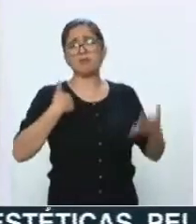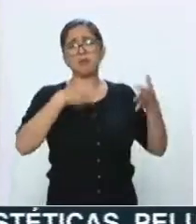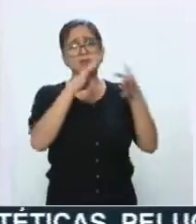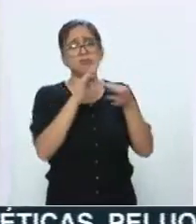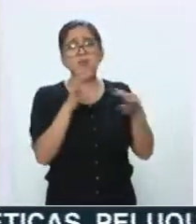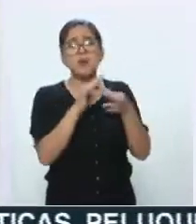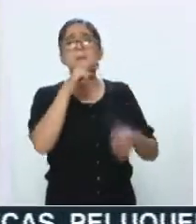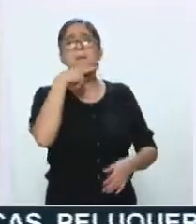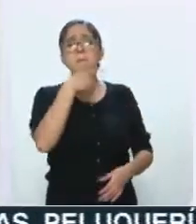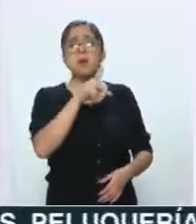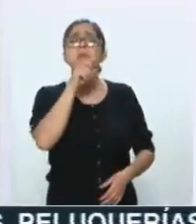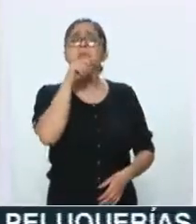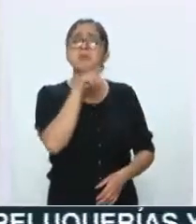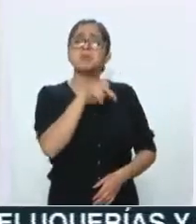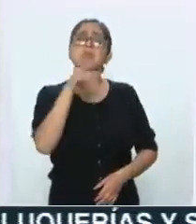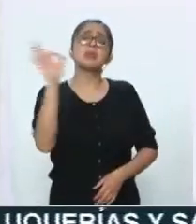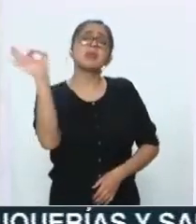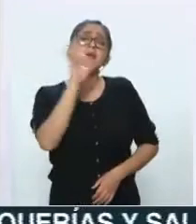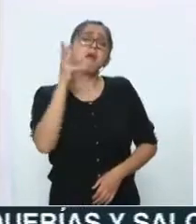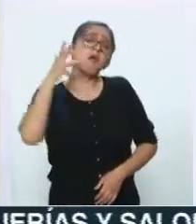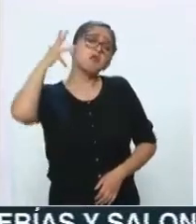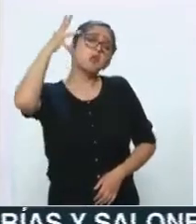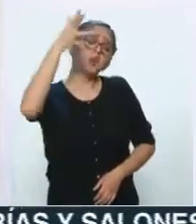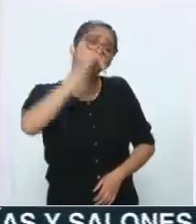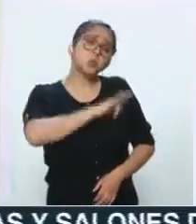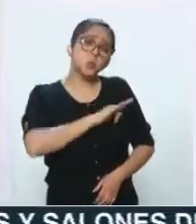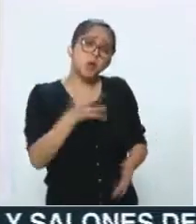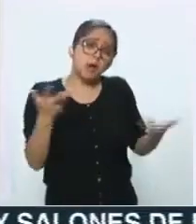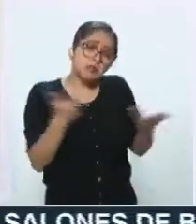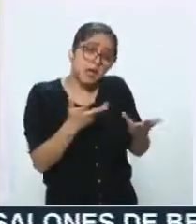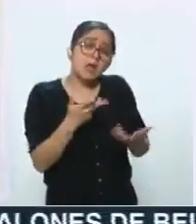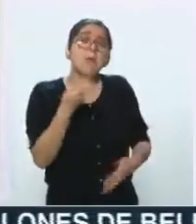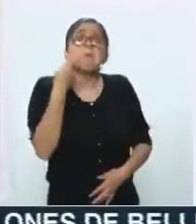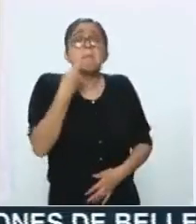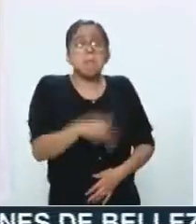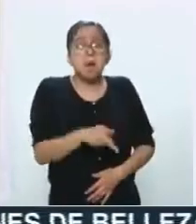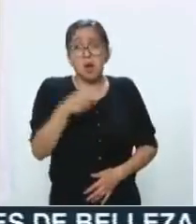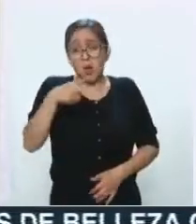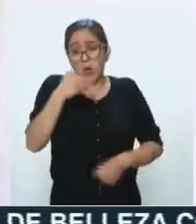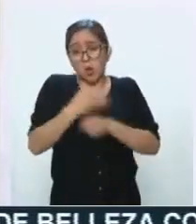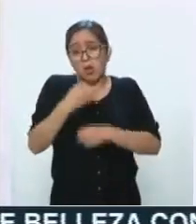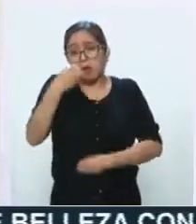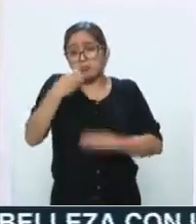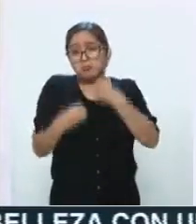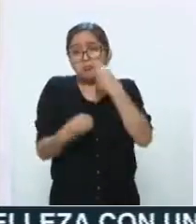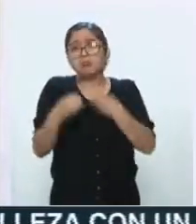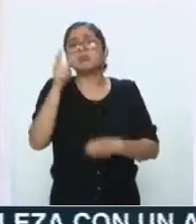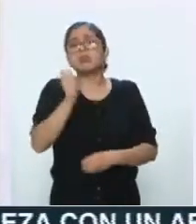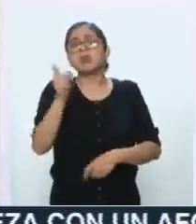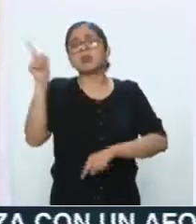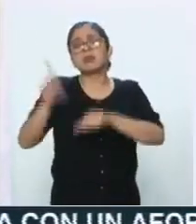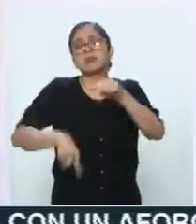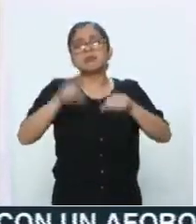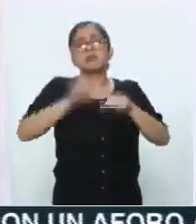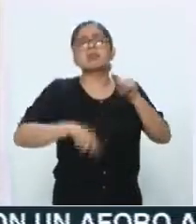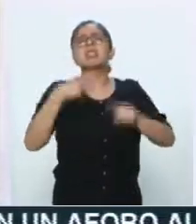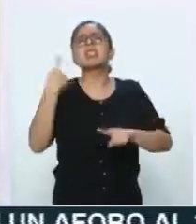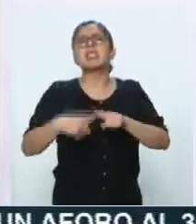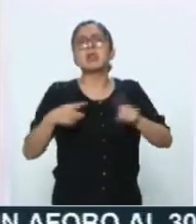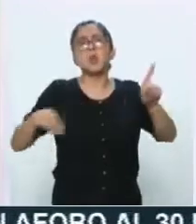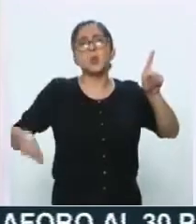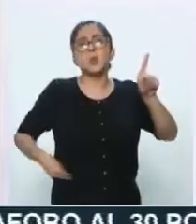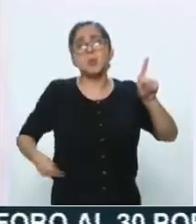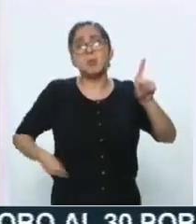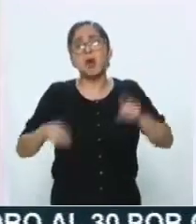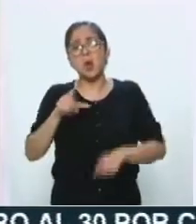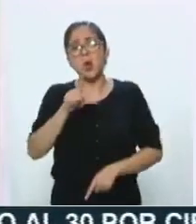jurídicamente será posible, ¿no? Lo que sí no es jurídicamente posible es la exoneración de culpas de